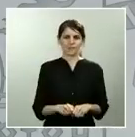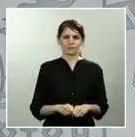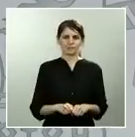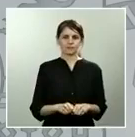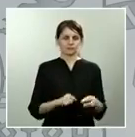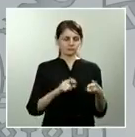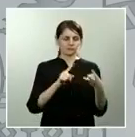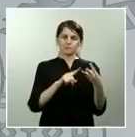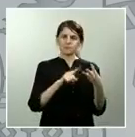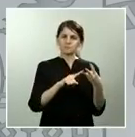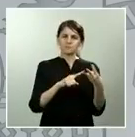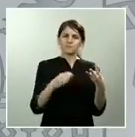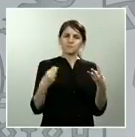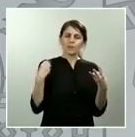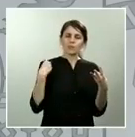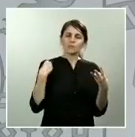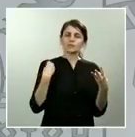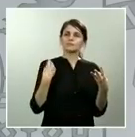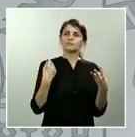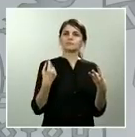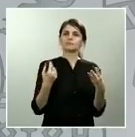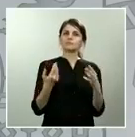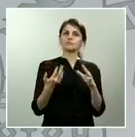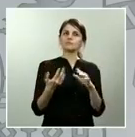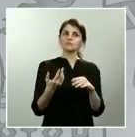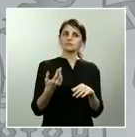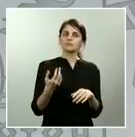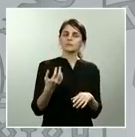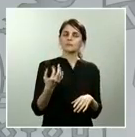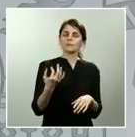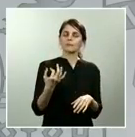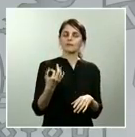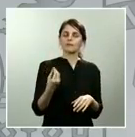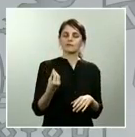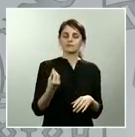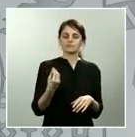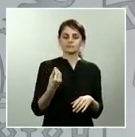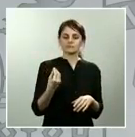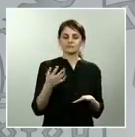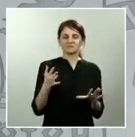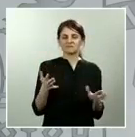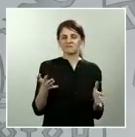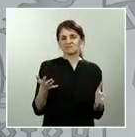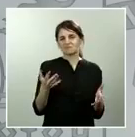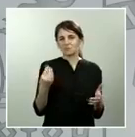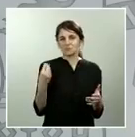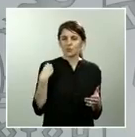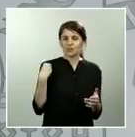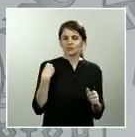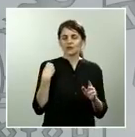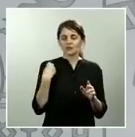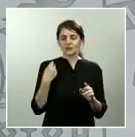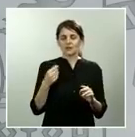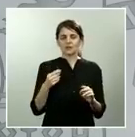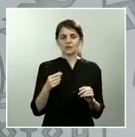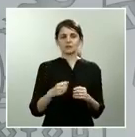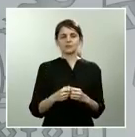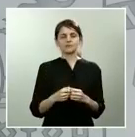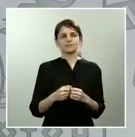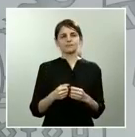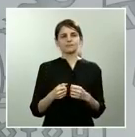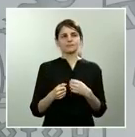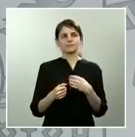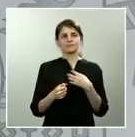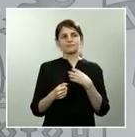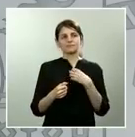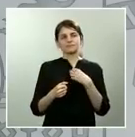en relación con la vocación o con la, digamos, opción política que